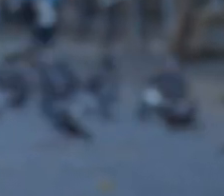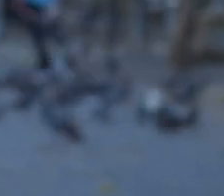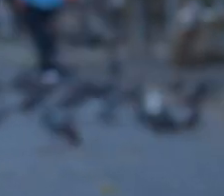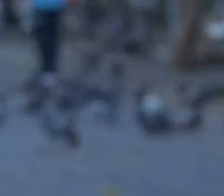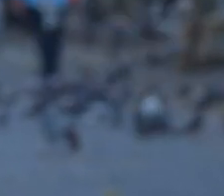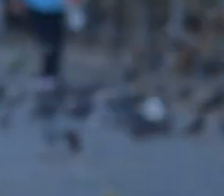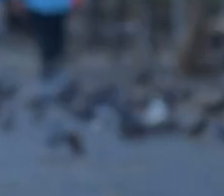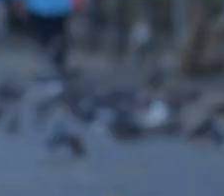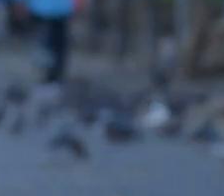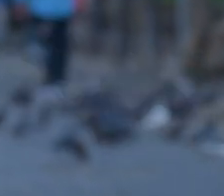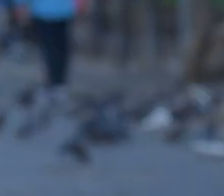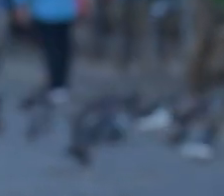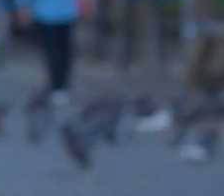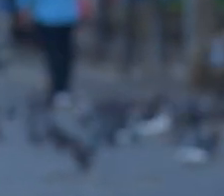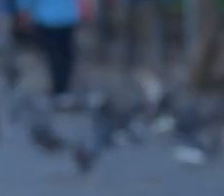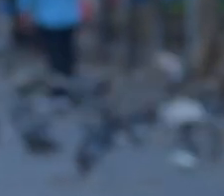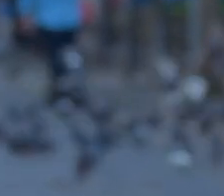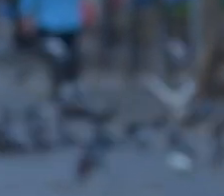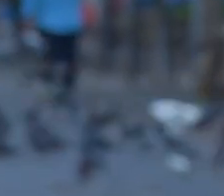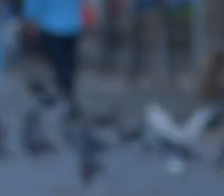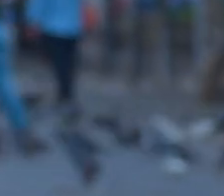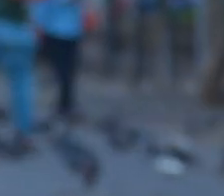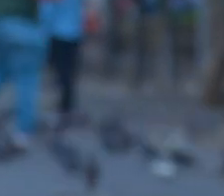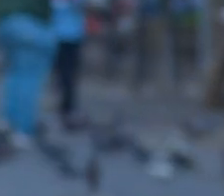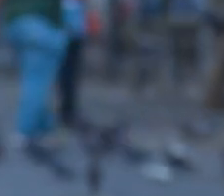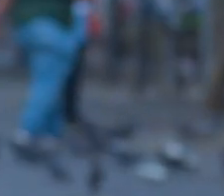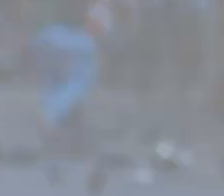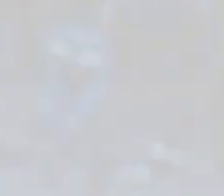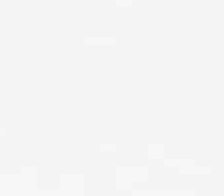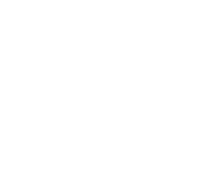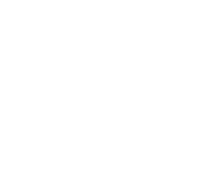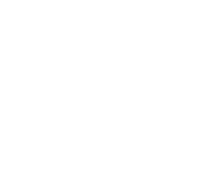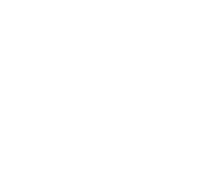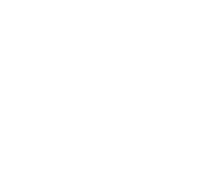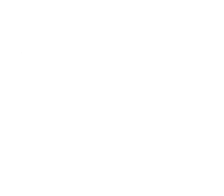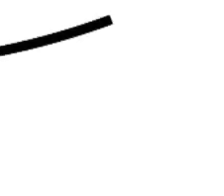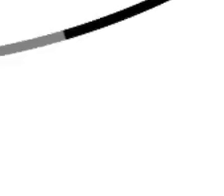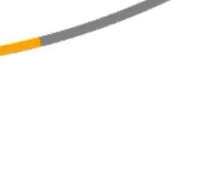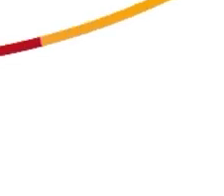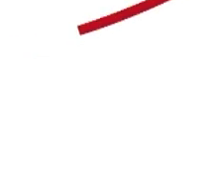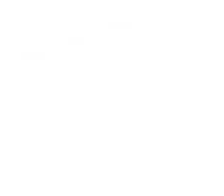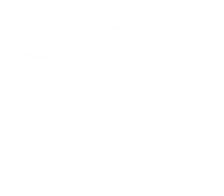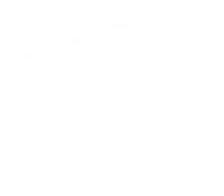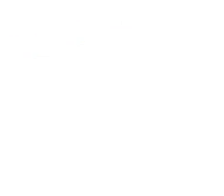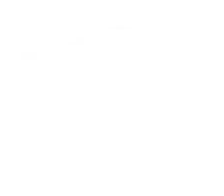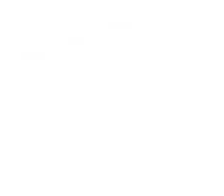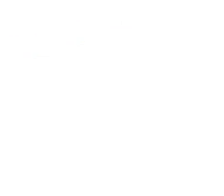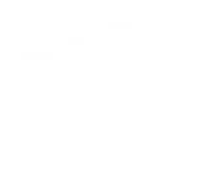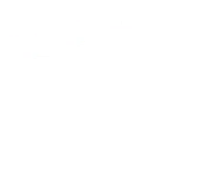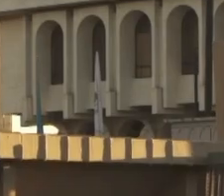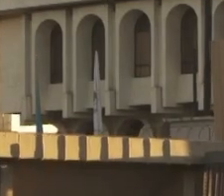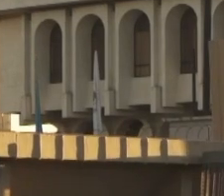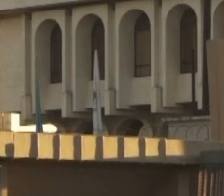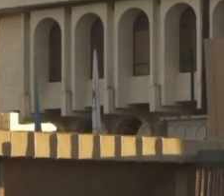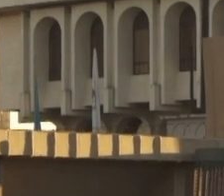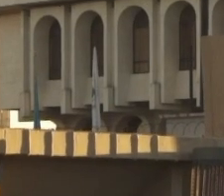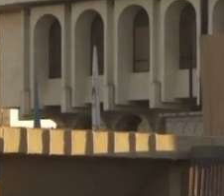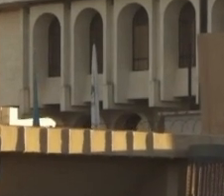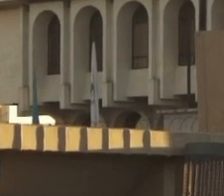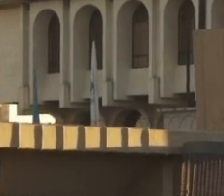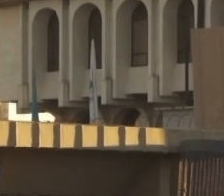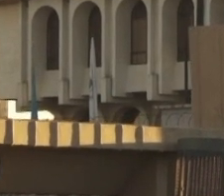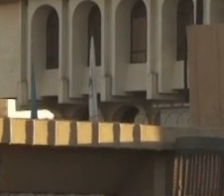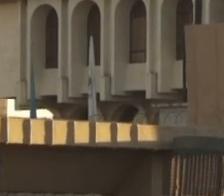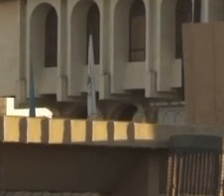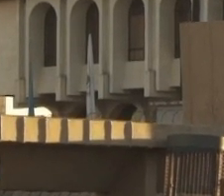solos no les vamos a fallar con unidad y con acciones Guatemala sale adelante el ministerio de